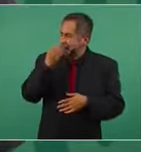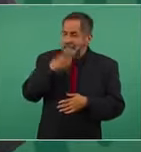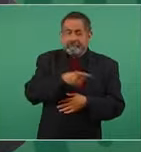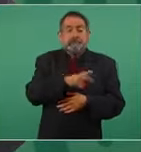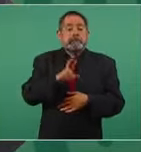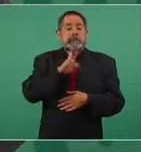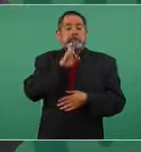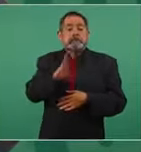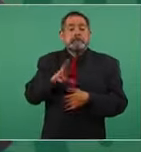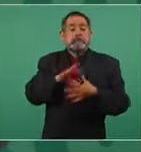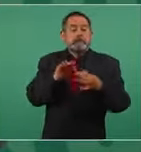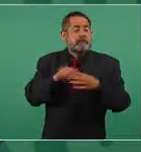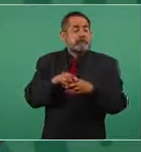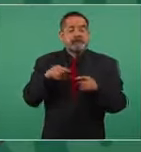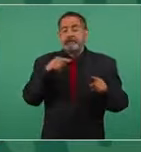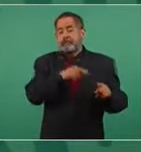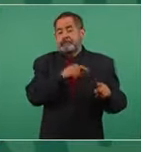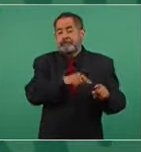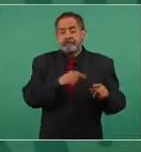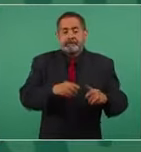reporte de